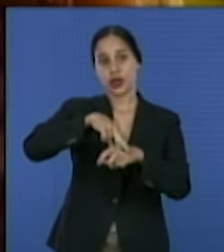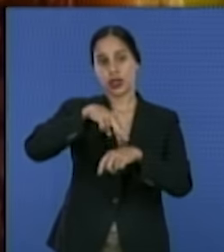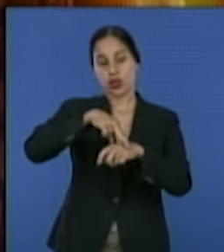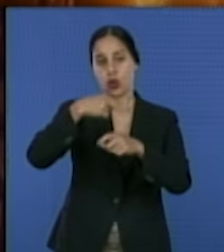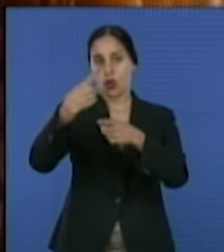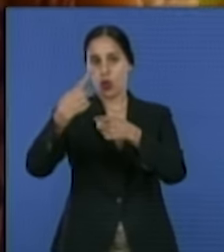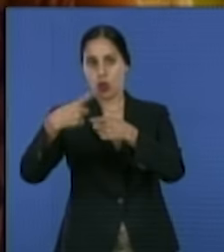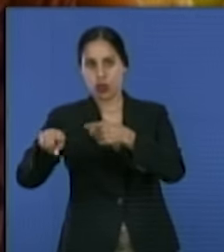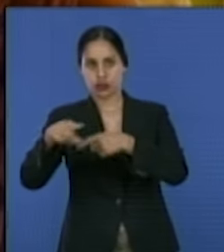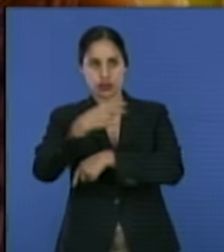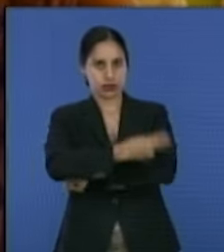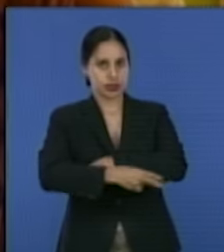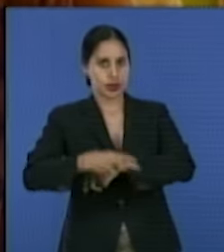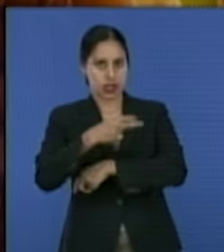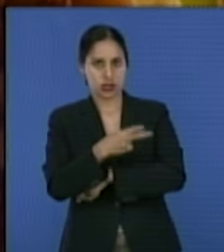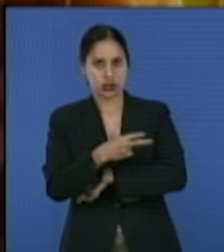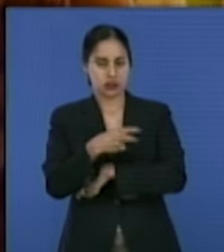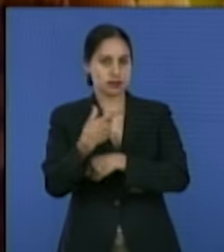título es Trenzas,